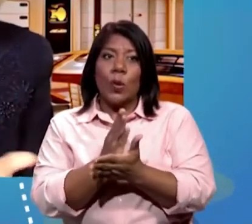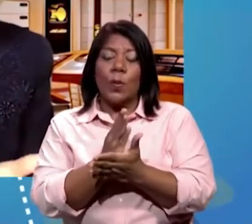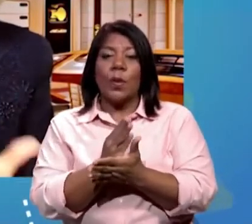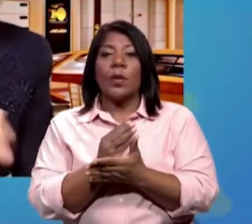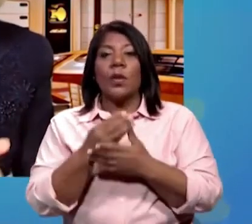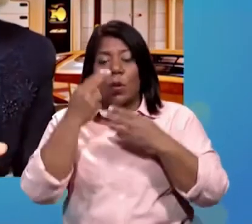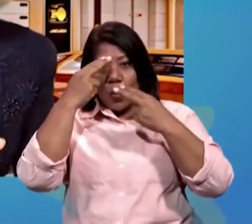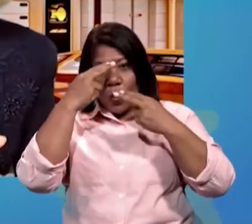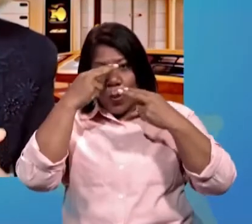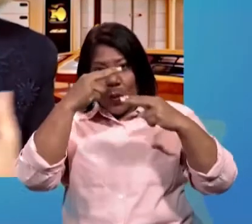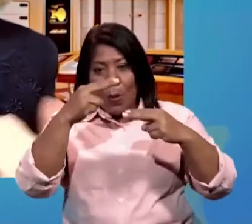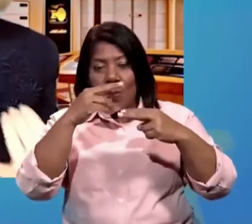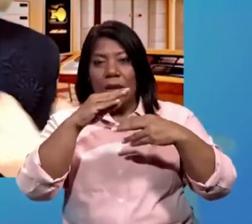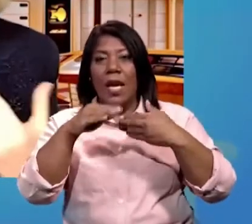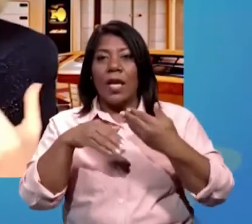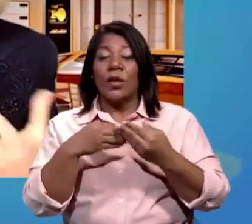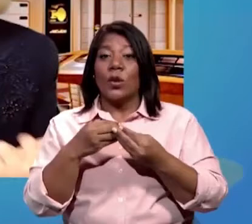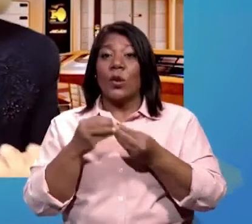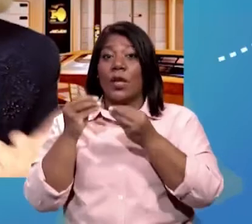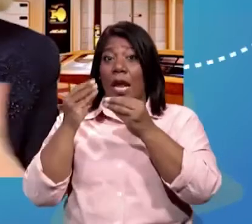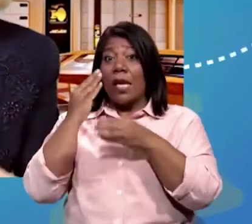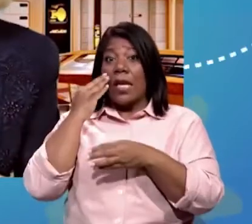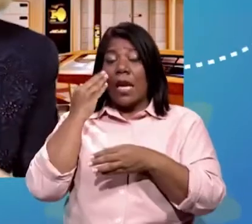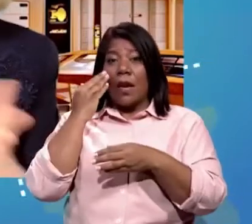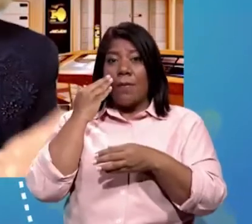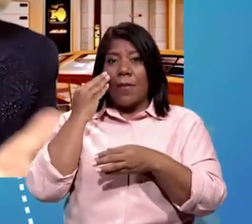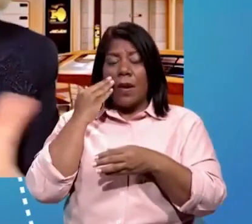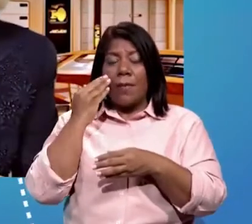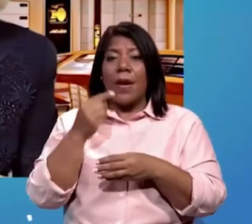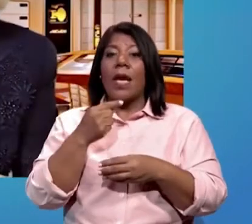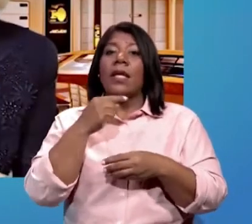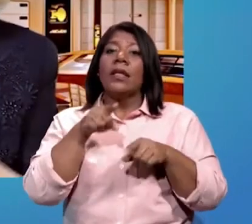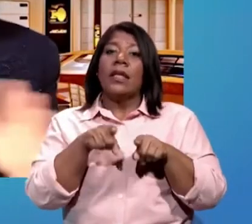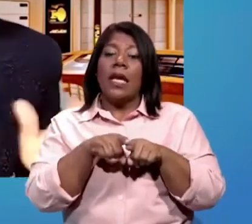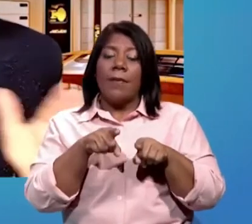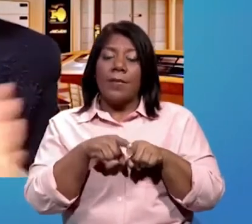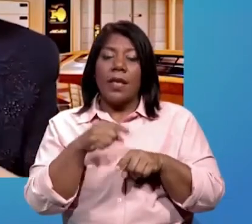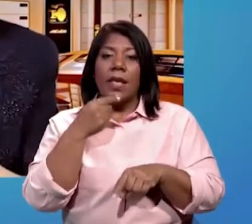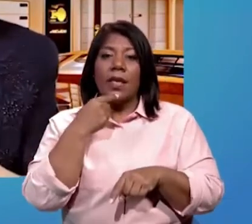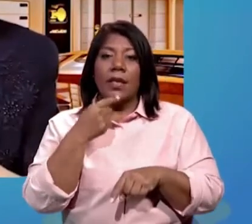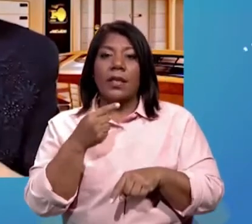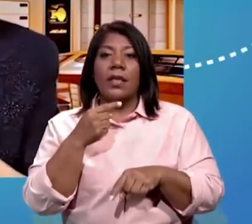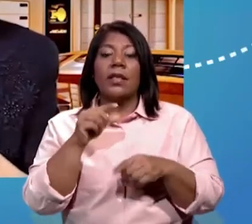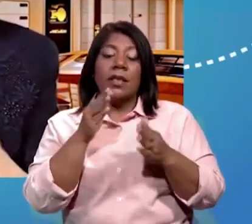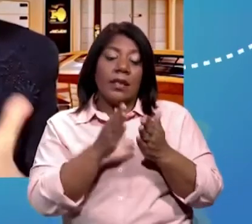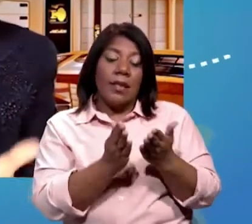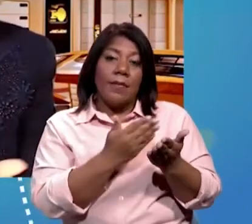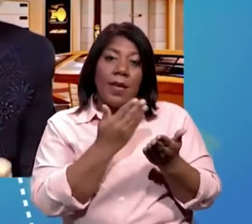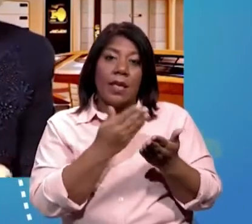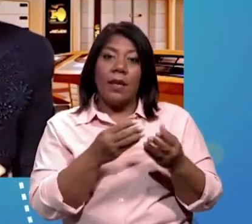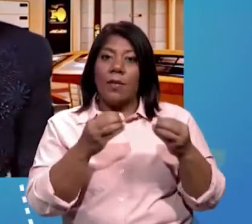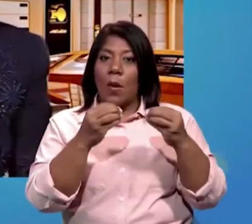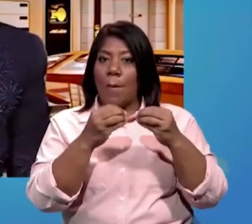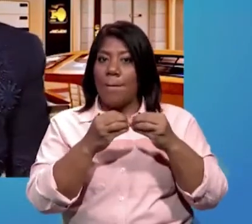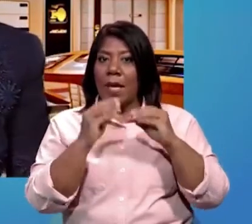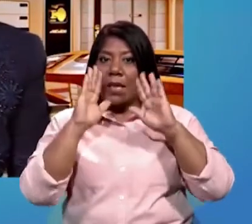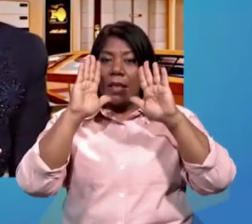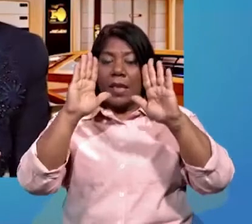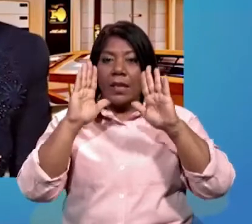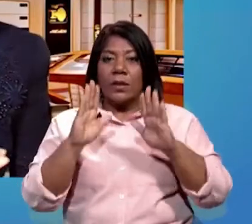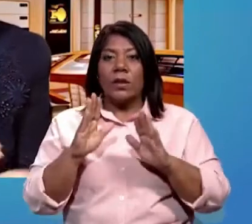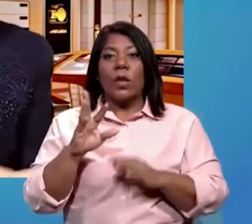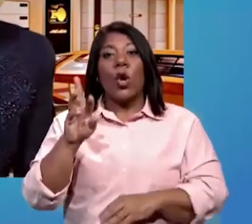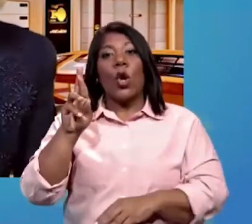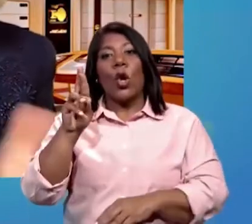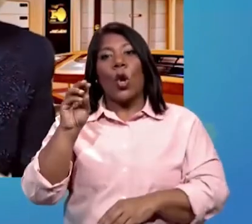a mi madre y a todos los educadores. Travesías, mágicas, niña bella y mi novela más exitosa, Roberto por el Buen